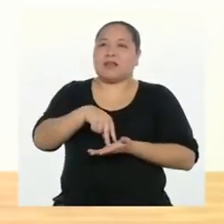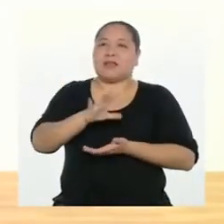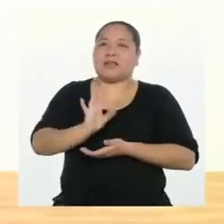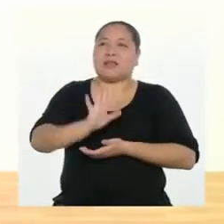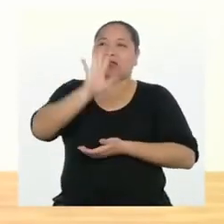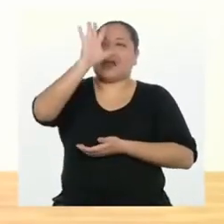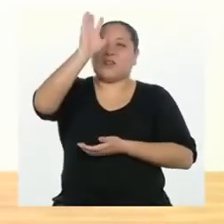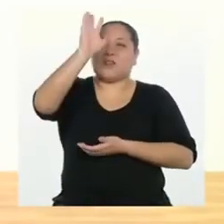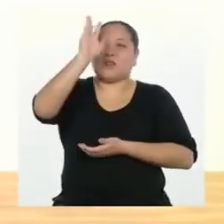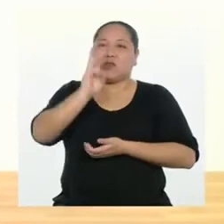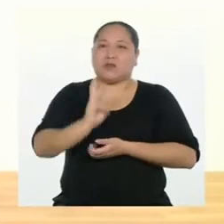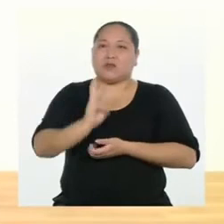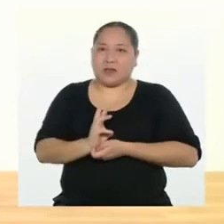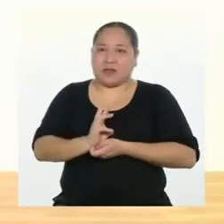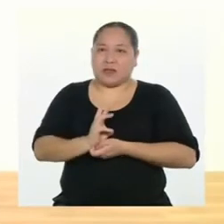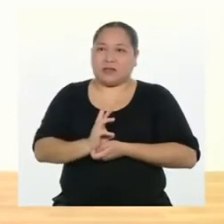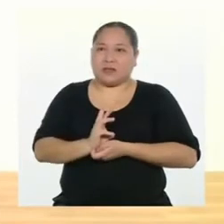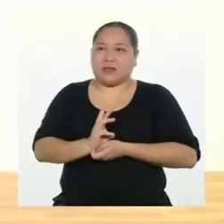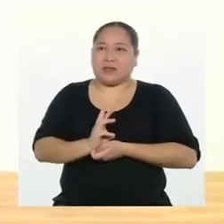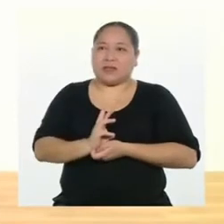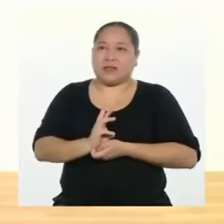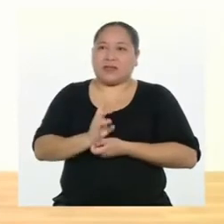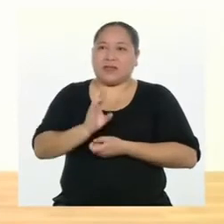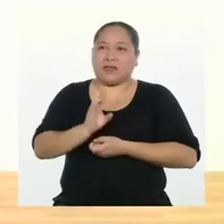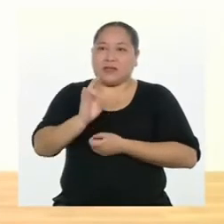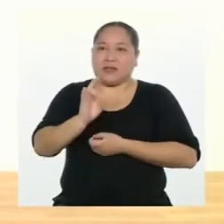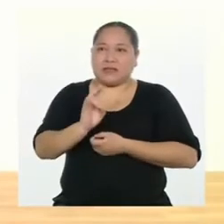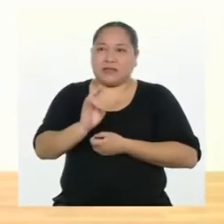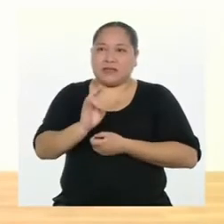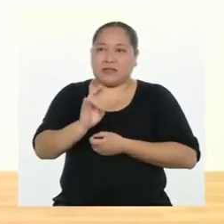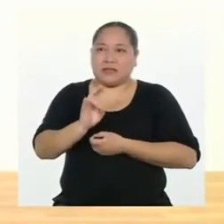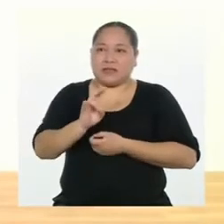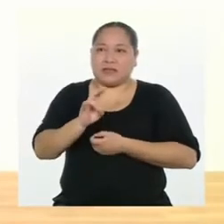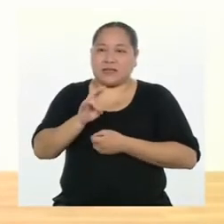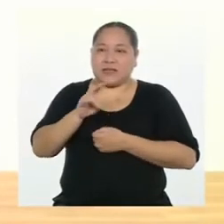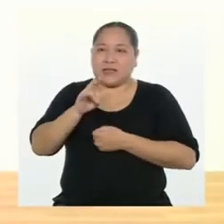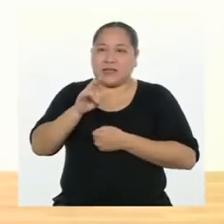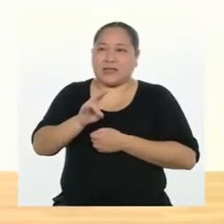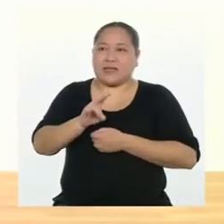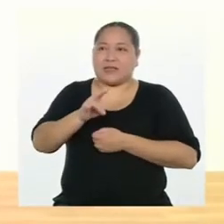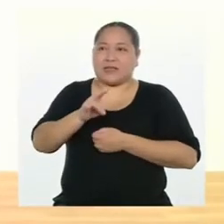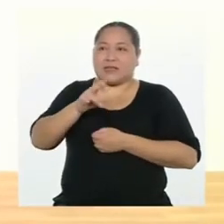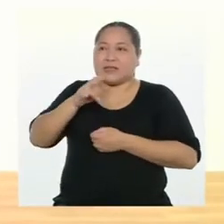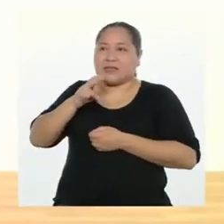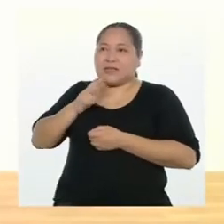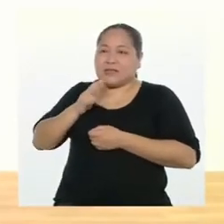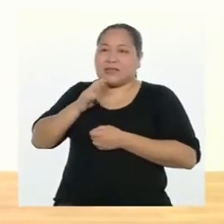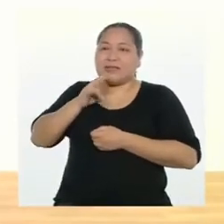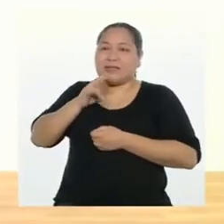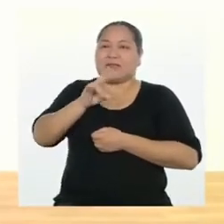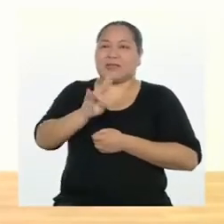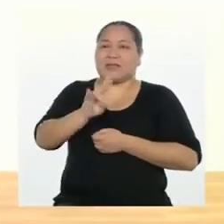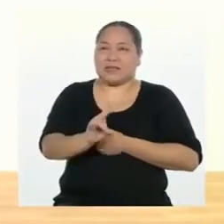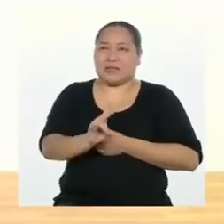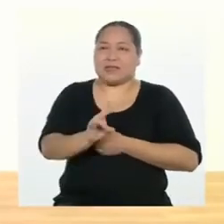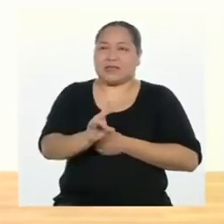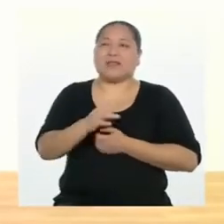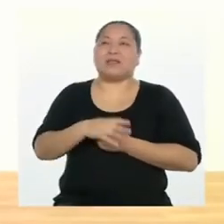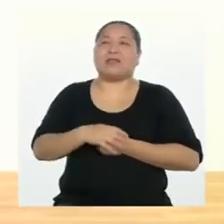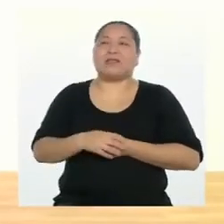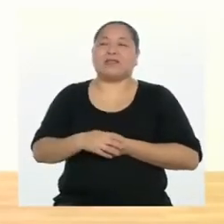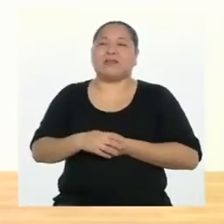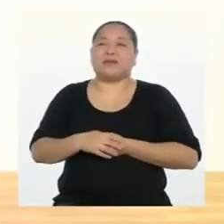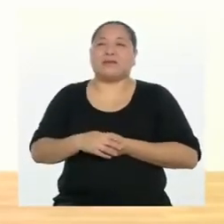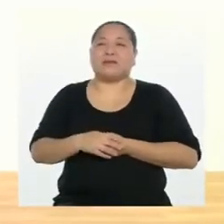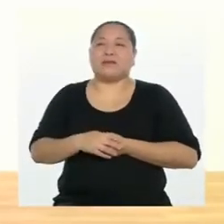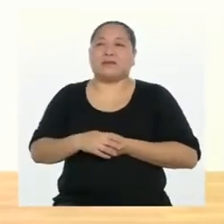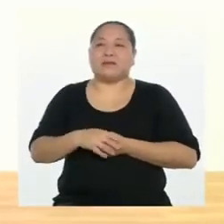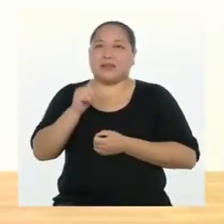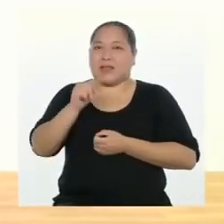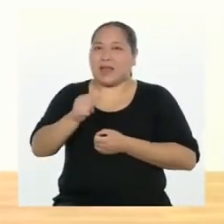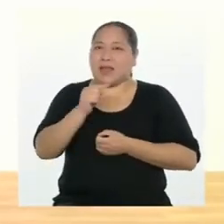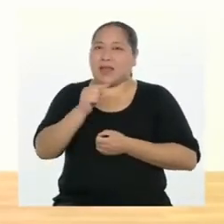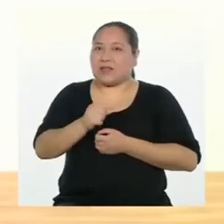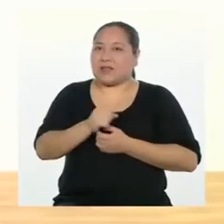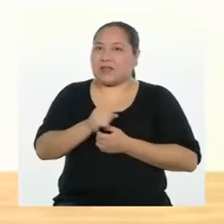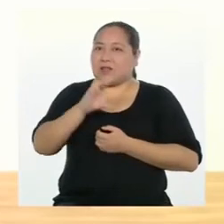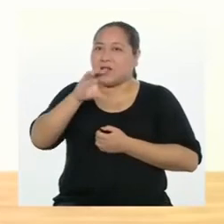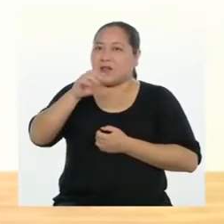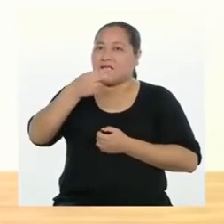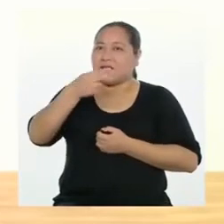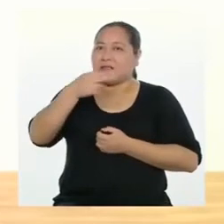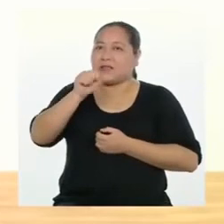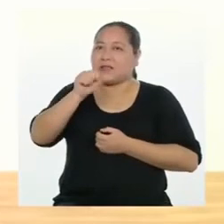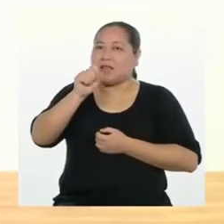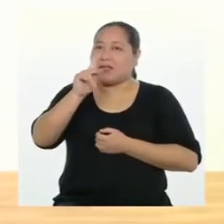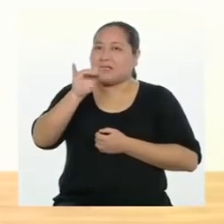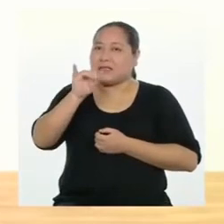Cinco, seis. Vamos a ir al piso. Y estiro. Junto. Y me paro. Esto es nivel chasqui. Es